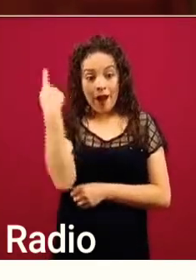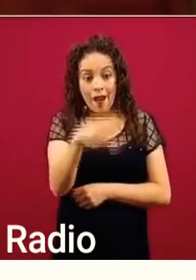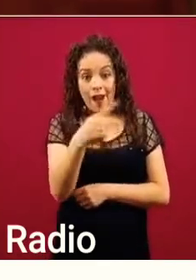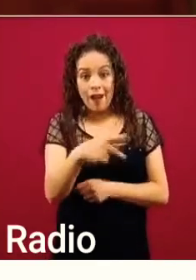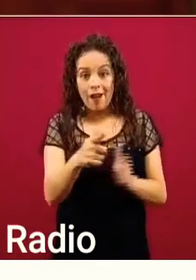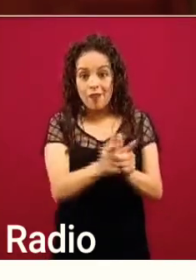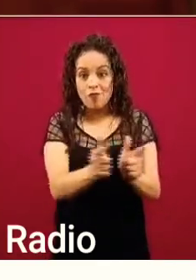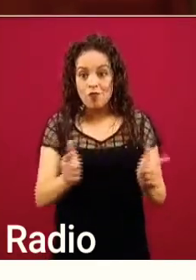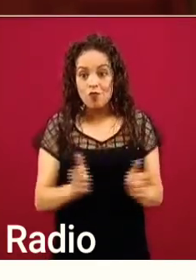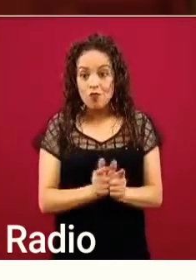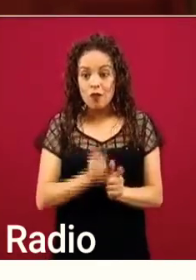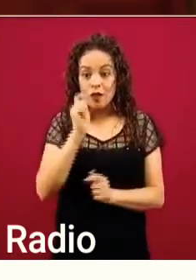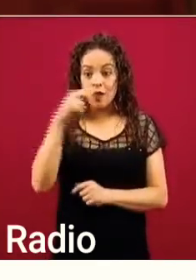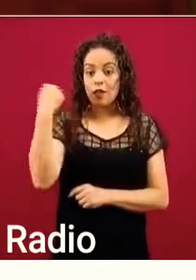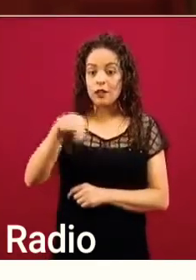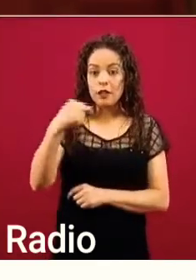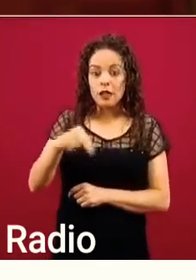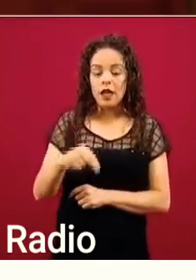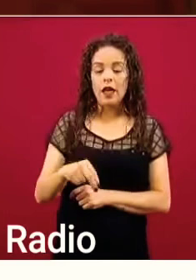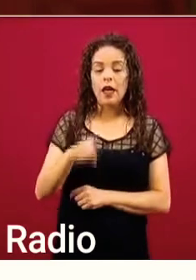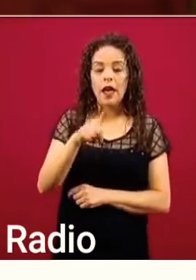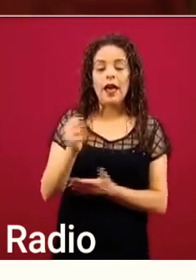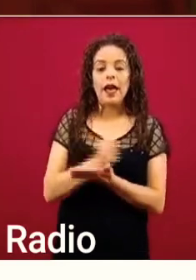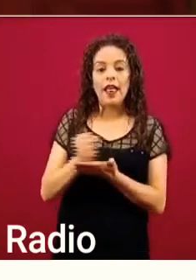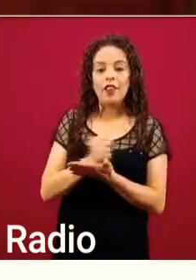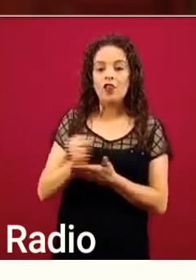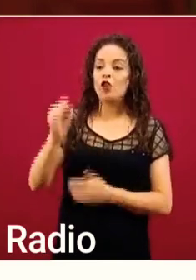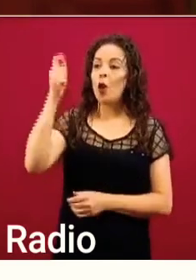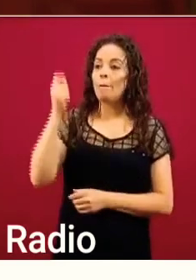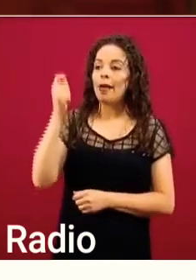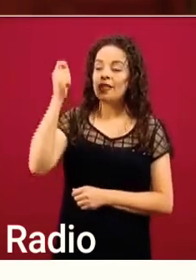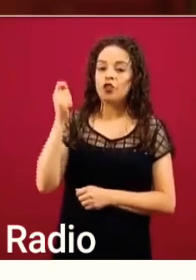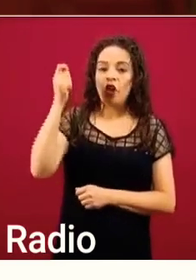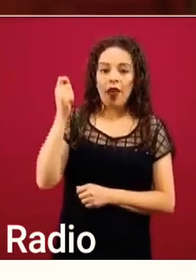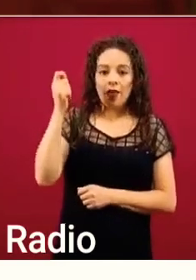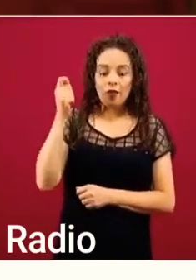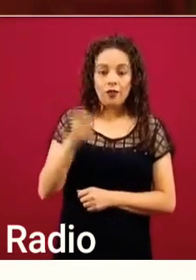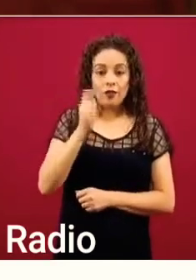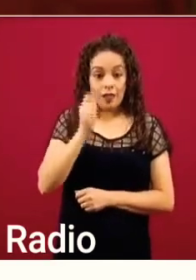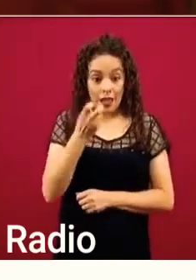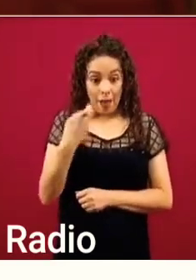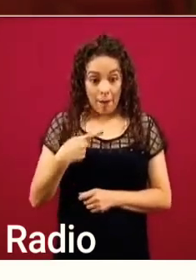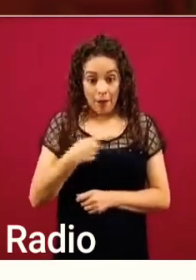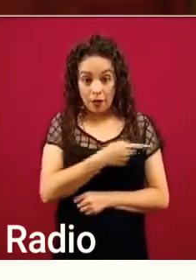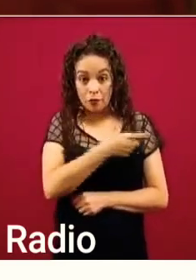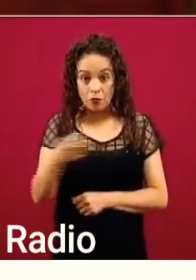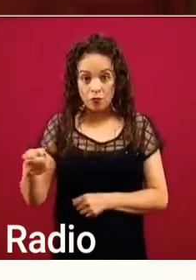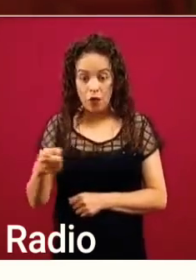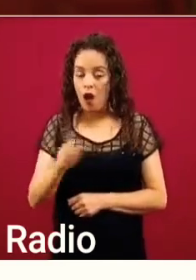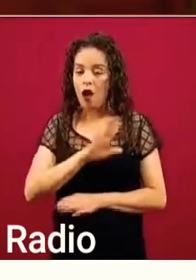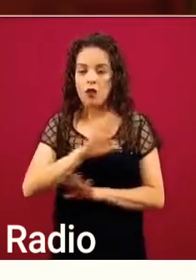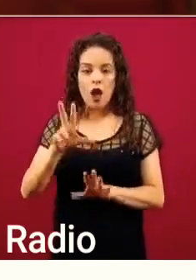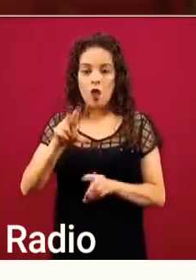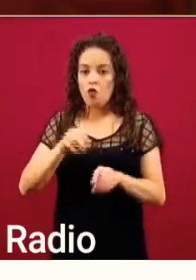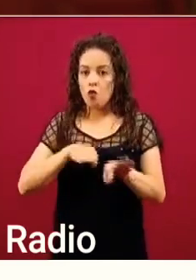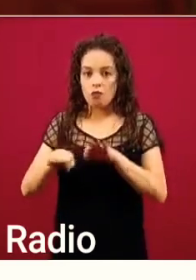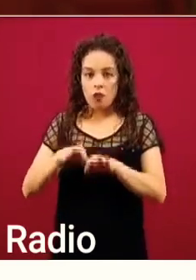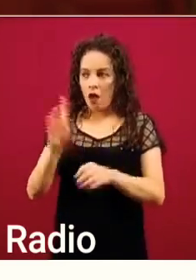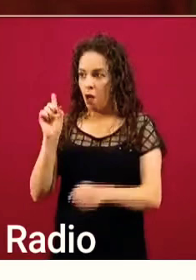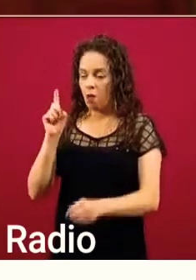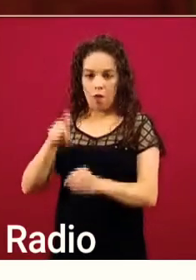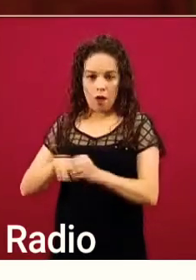es nuestro crédito pensionados, con el cual pues también estos derechohabientes que de alguna manera ya no están activos, pero